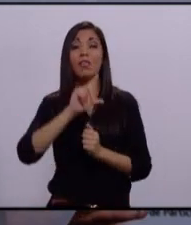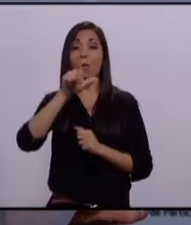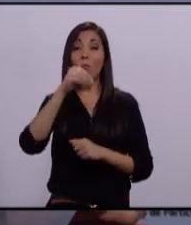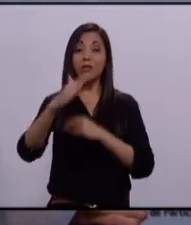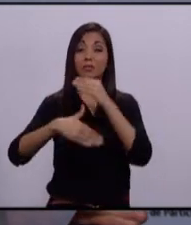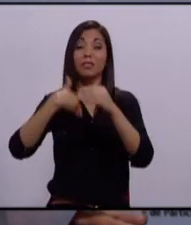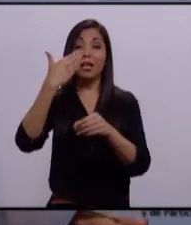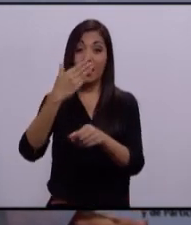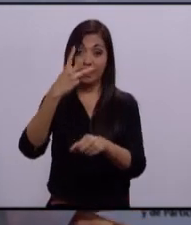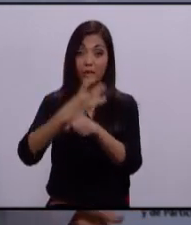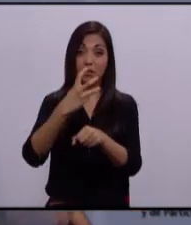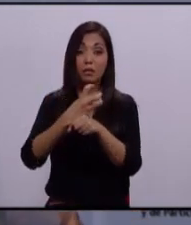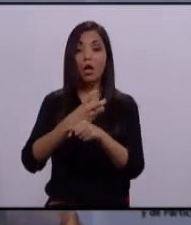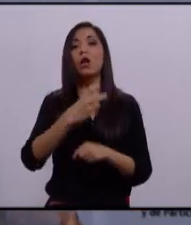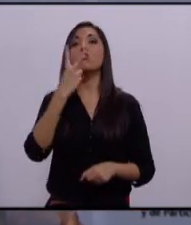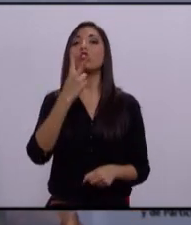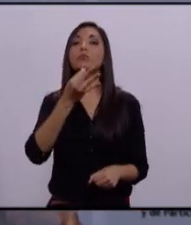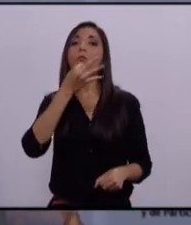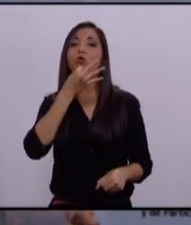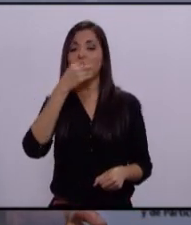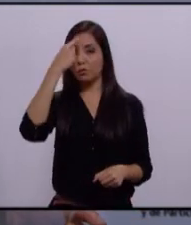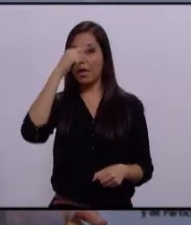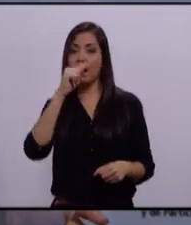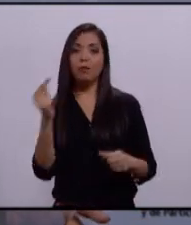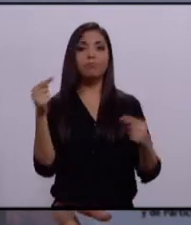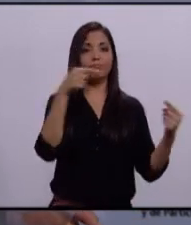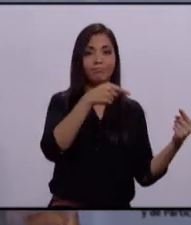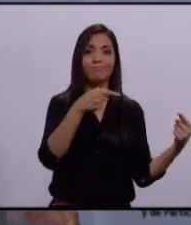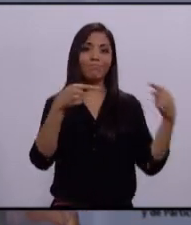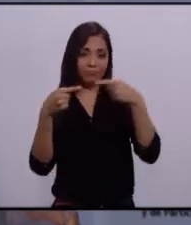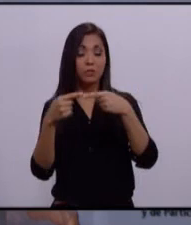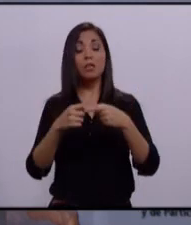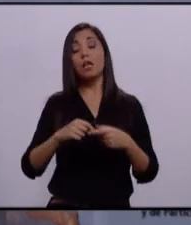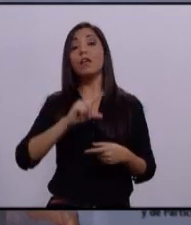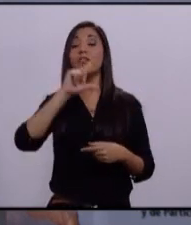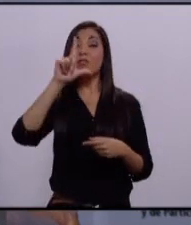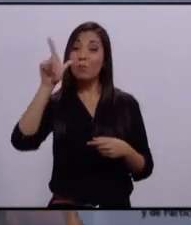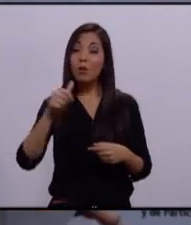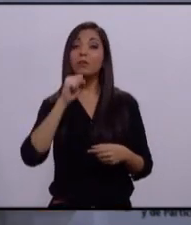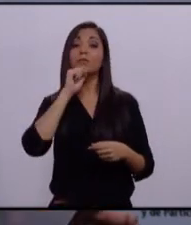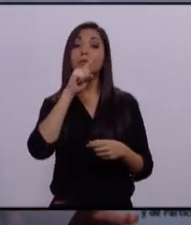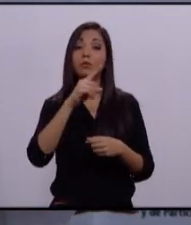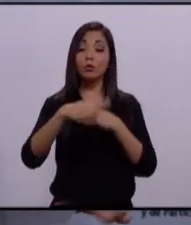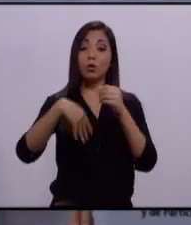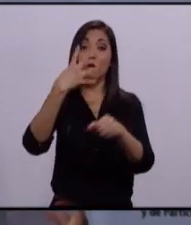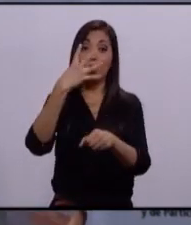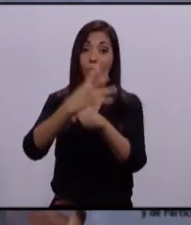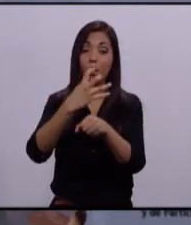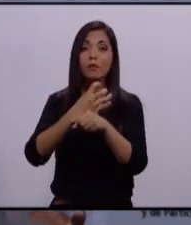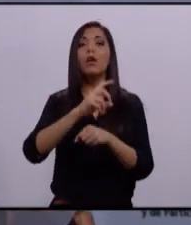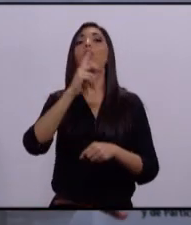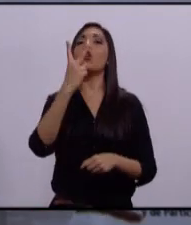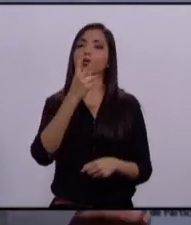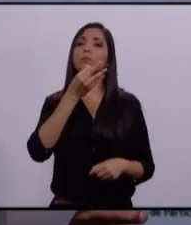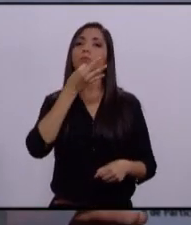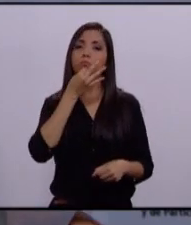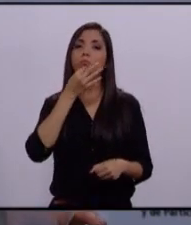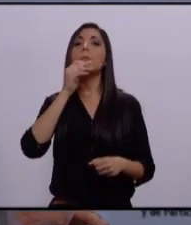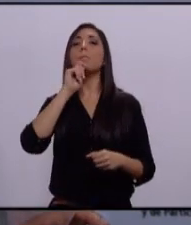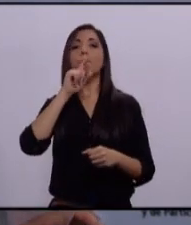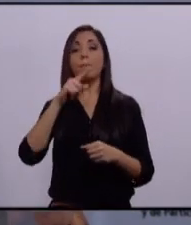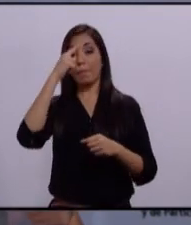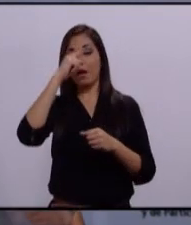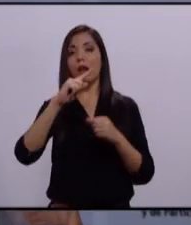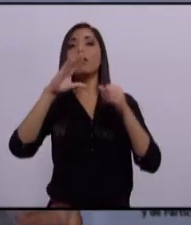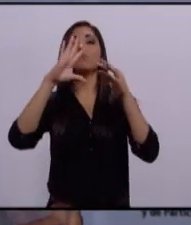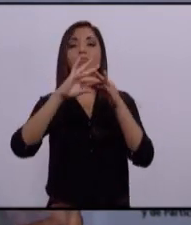candidato tendrá dos minutos para replicar. En la cuarta intervención, los candidatos tendrán dos minutos para plantear su programa